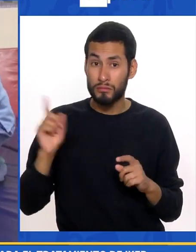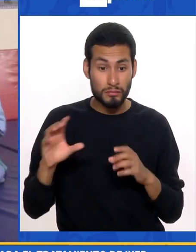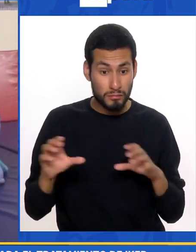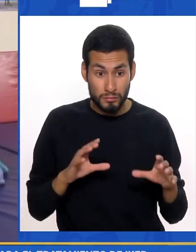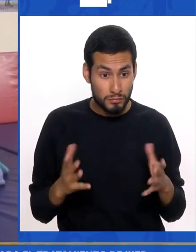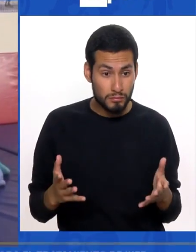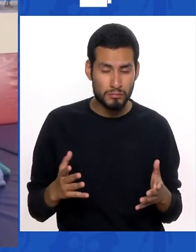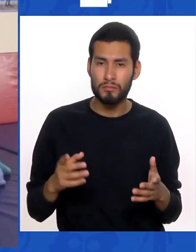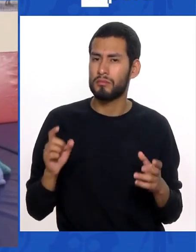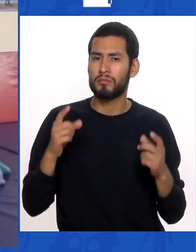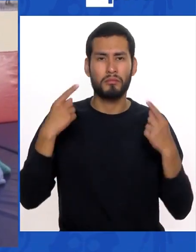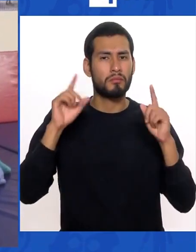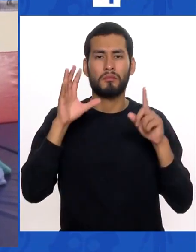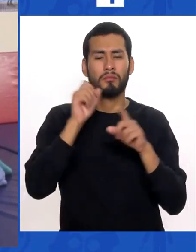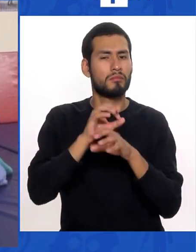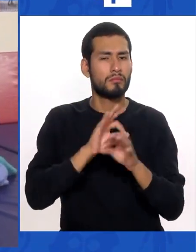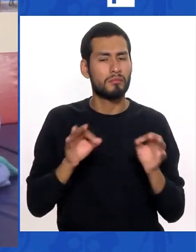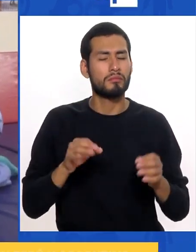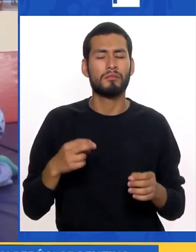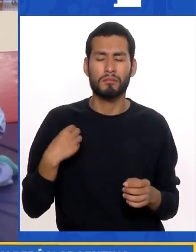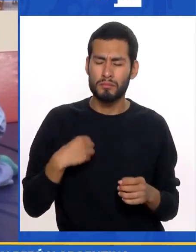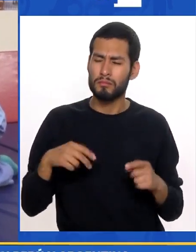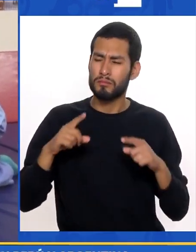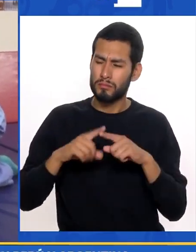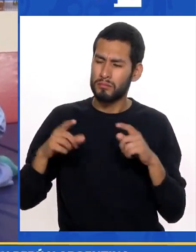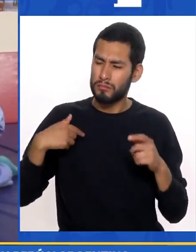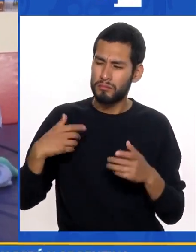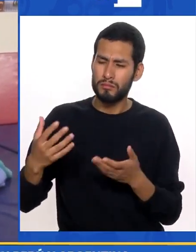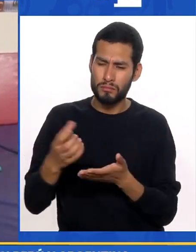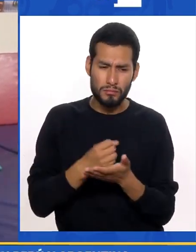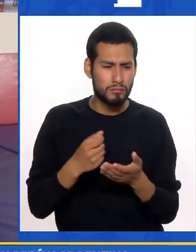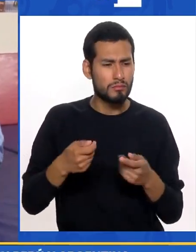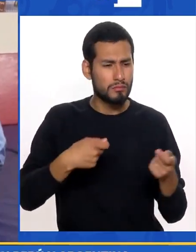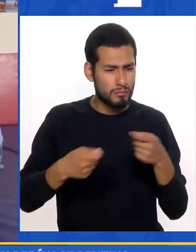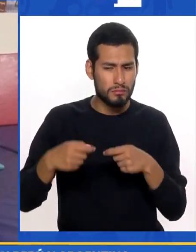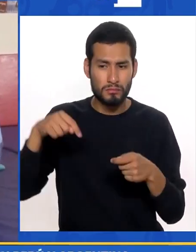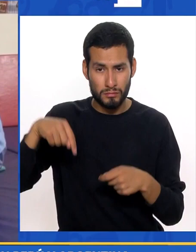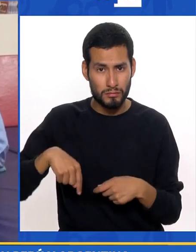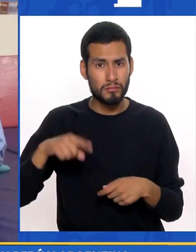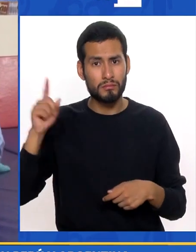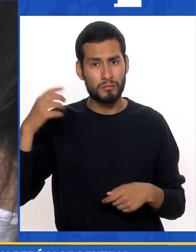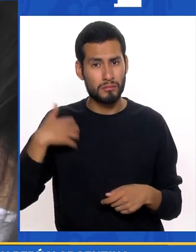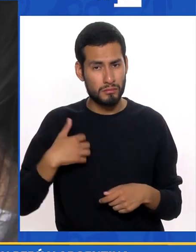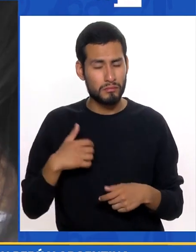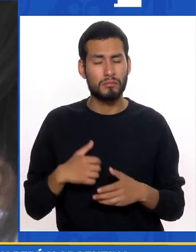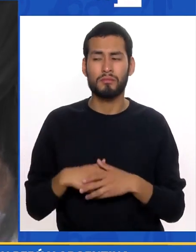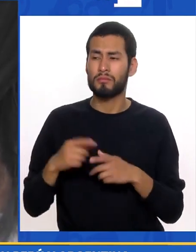No lo haces No conseguís nada Hemos hecho Un montón De rifas Acá y en la Argentina